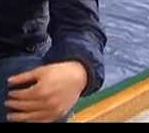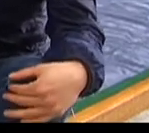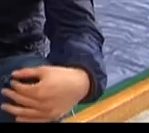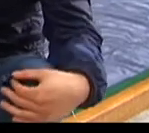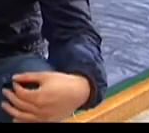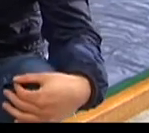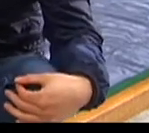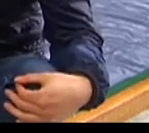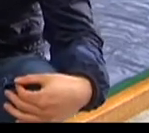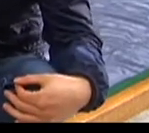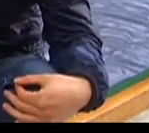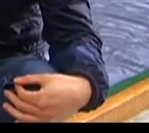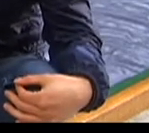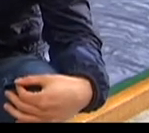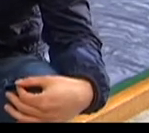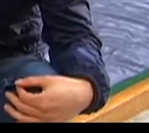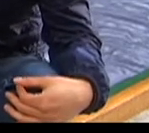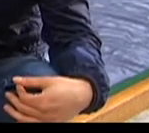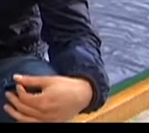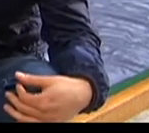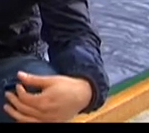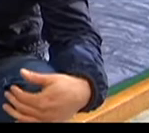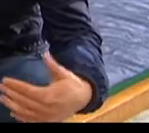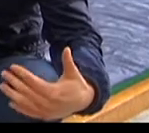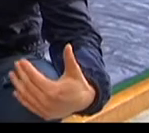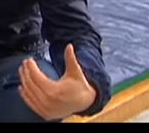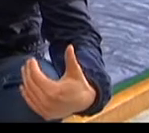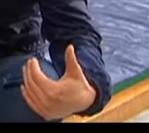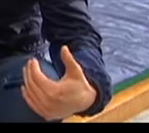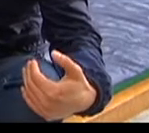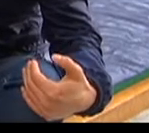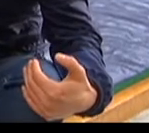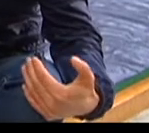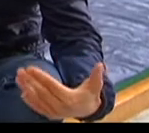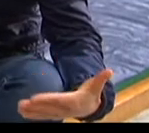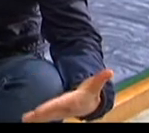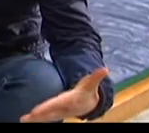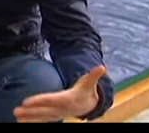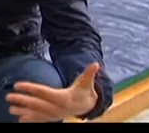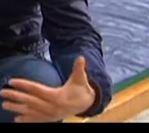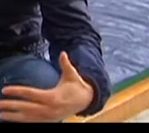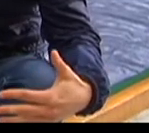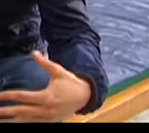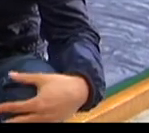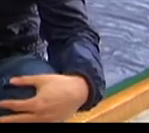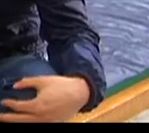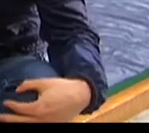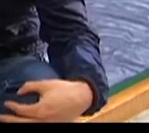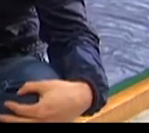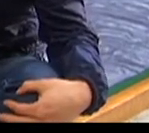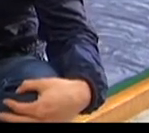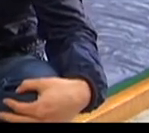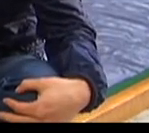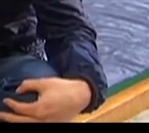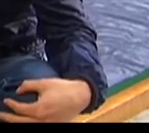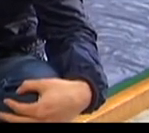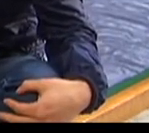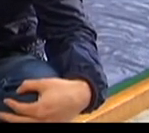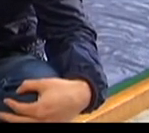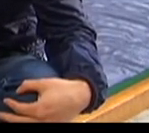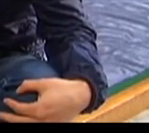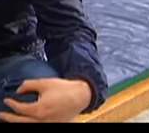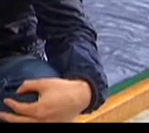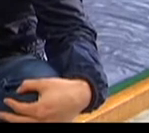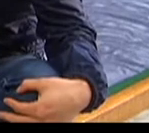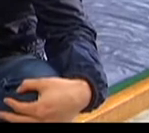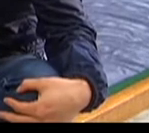quiero algo de la área 3 de las ciencias sociales y no algo meramente discursivo y fuera de la realidad social entonces decidí